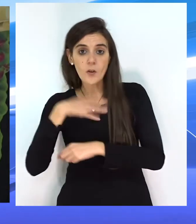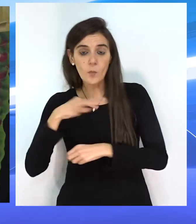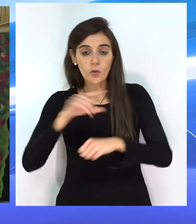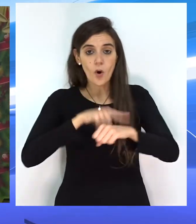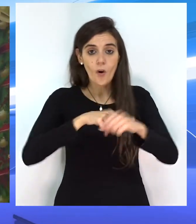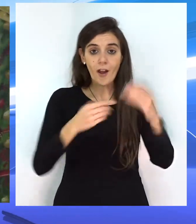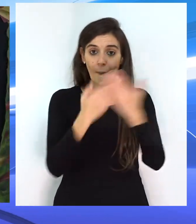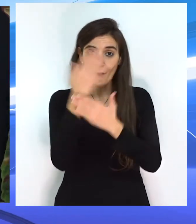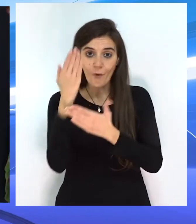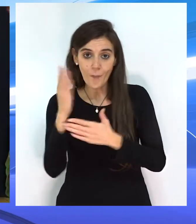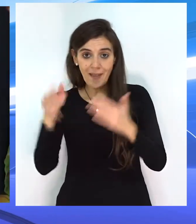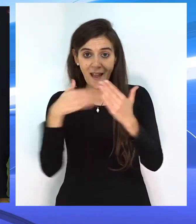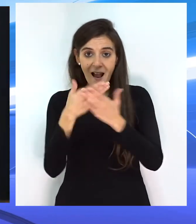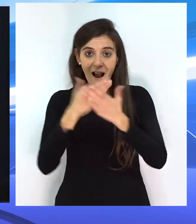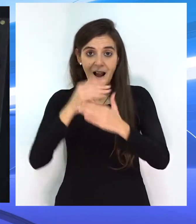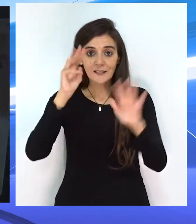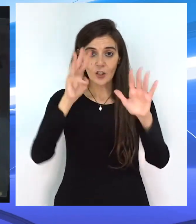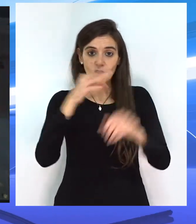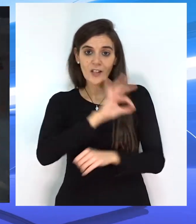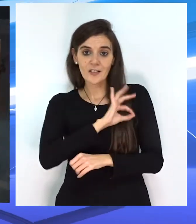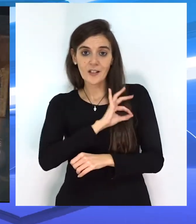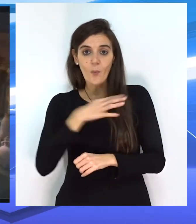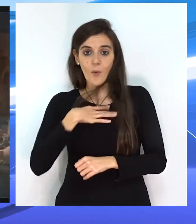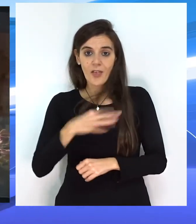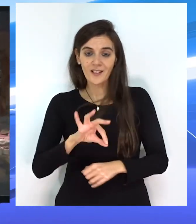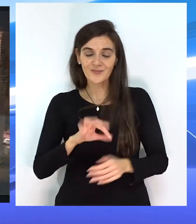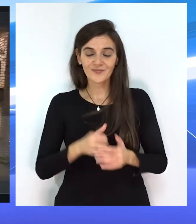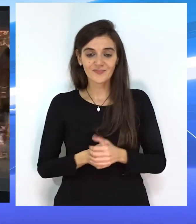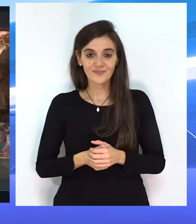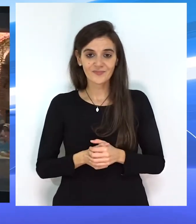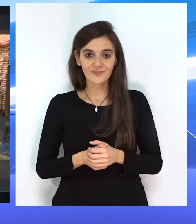viernes en horario de mañana hasta el próximo 8 de enero.